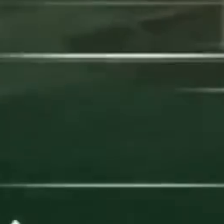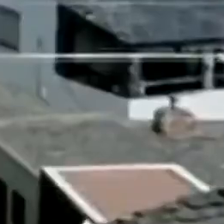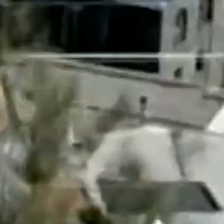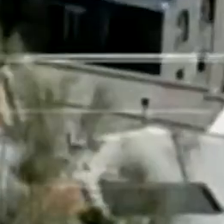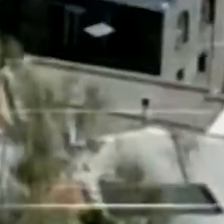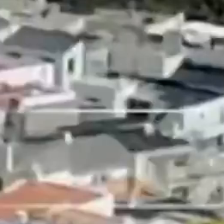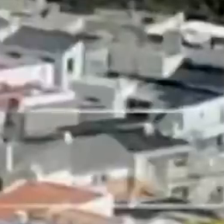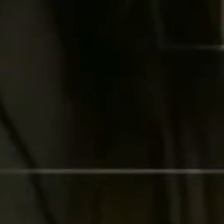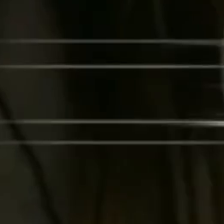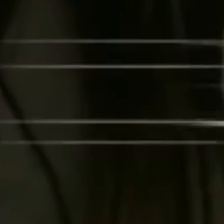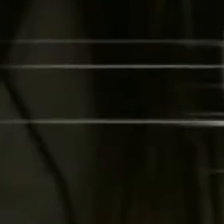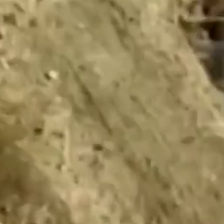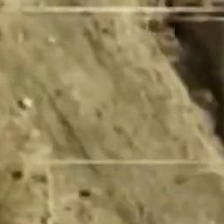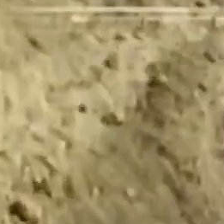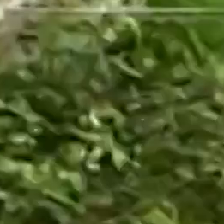Conoceremos tu pueblo